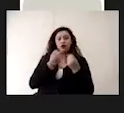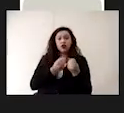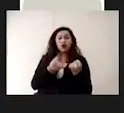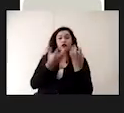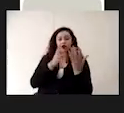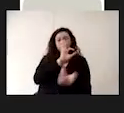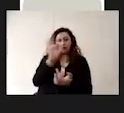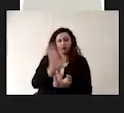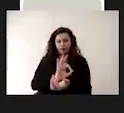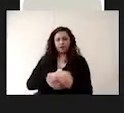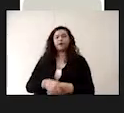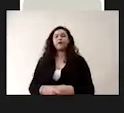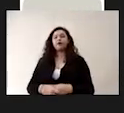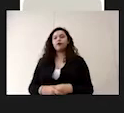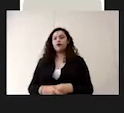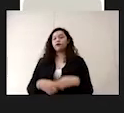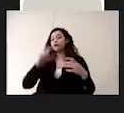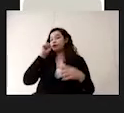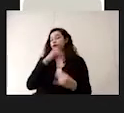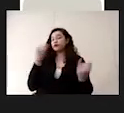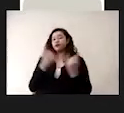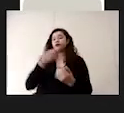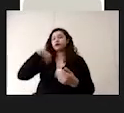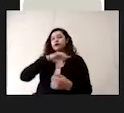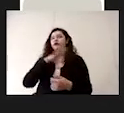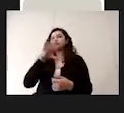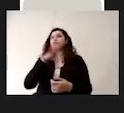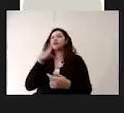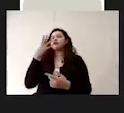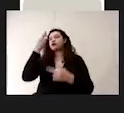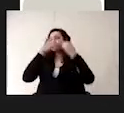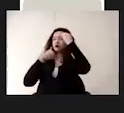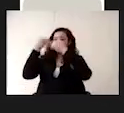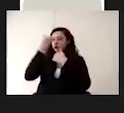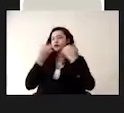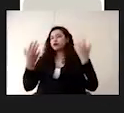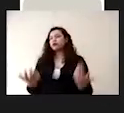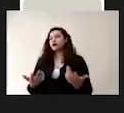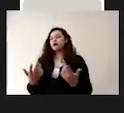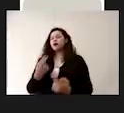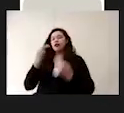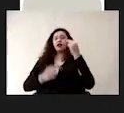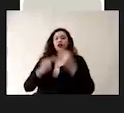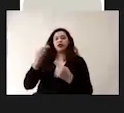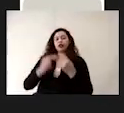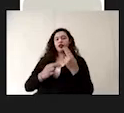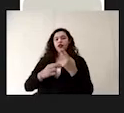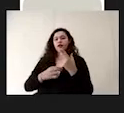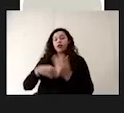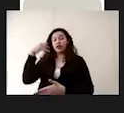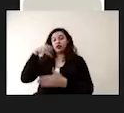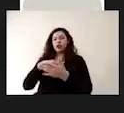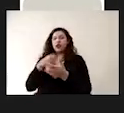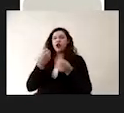adquiramos. Y también debemos tener en consideración a qué concentración la queremos utilizar